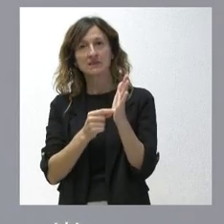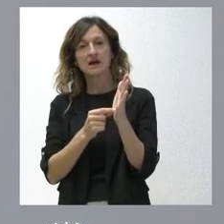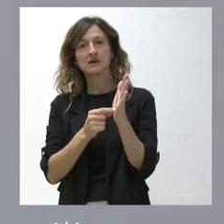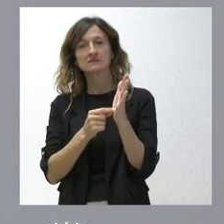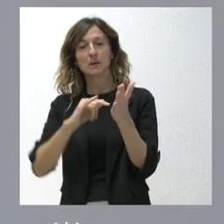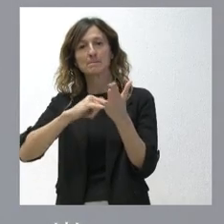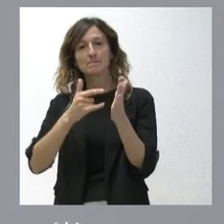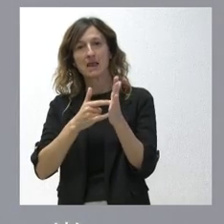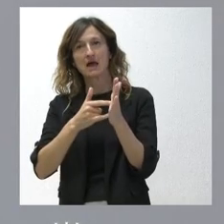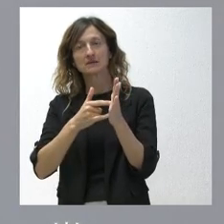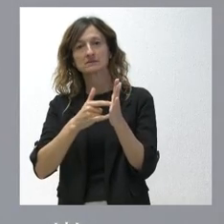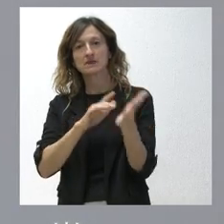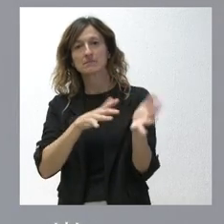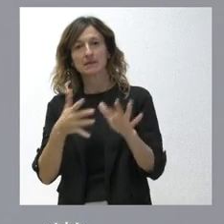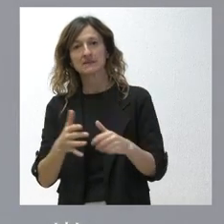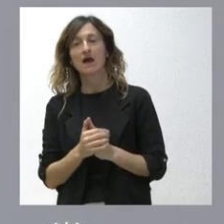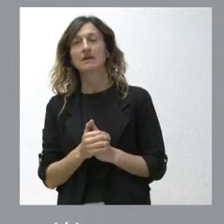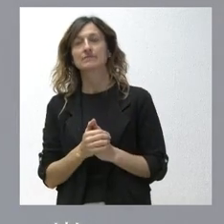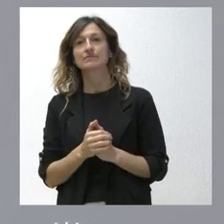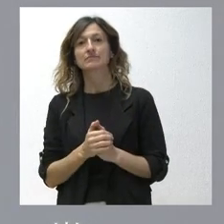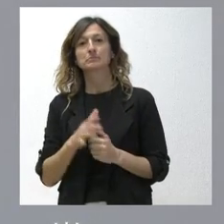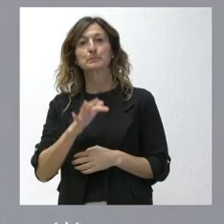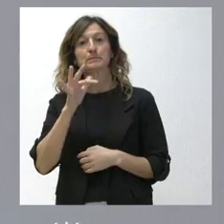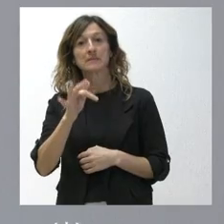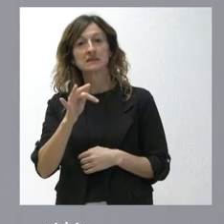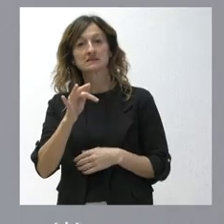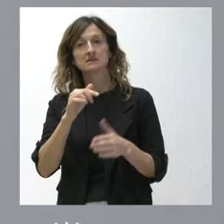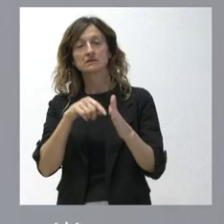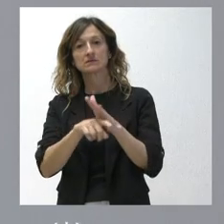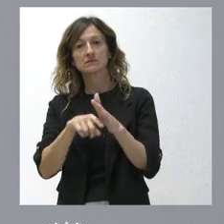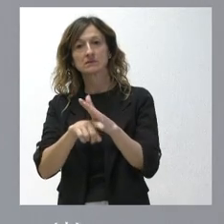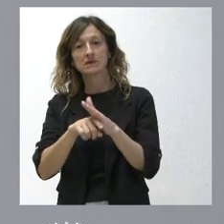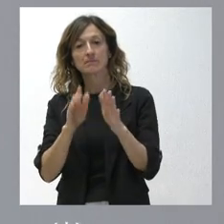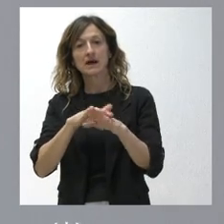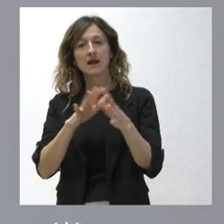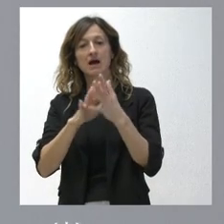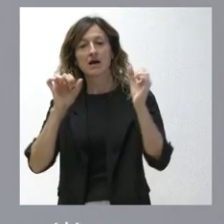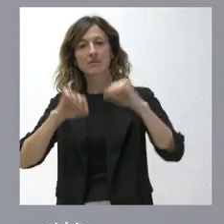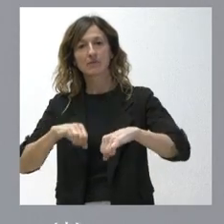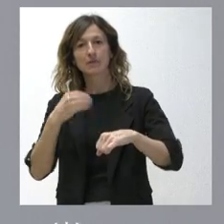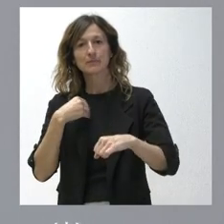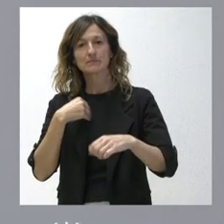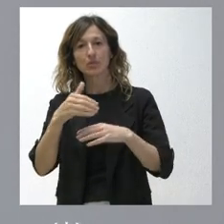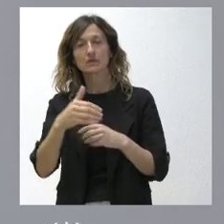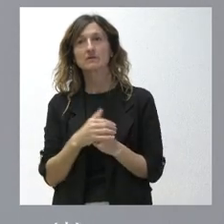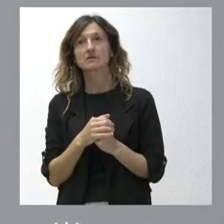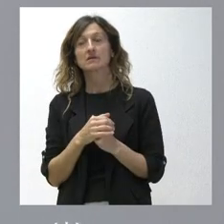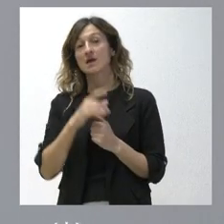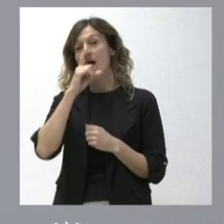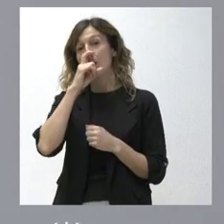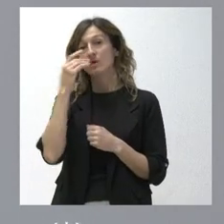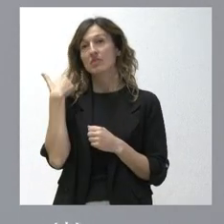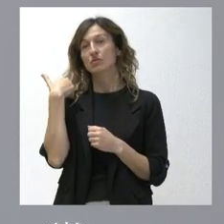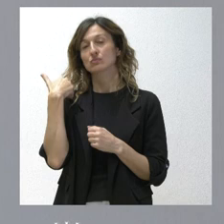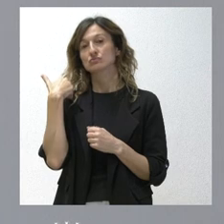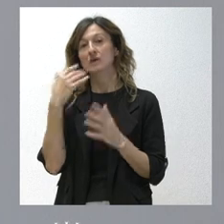en este plan, además de seguir con la tramitación administrativa para la aprobación definitiva del mismo. Recordarán ustedes que hace algún Consejo de